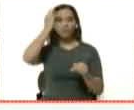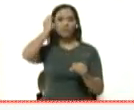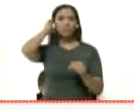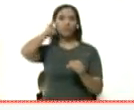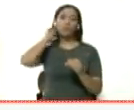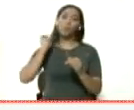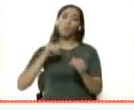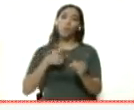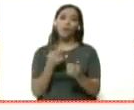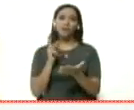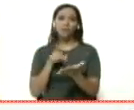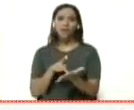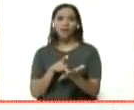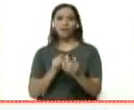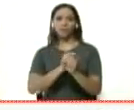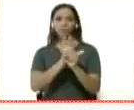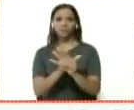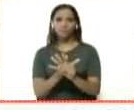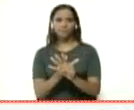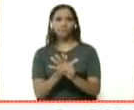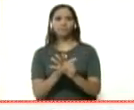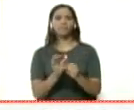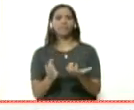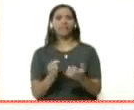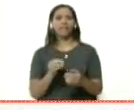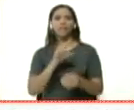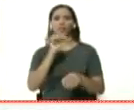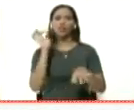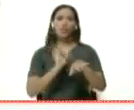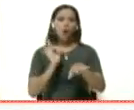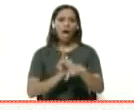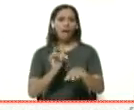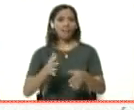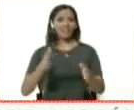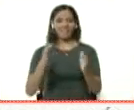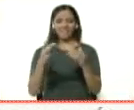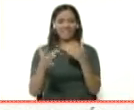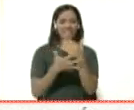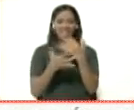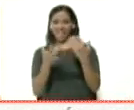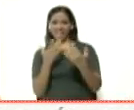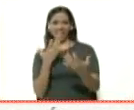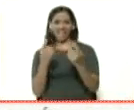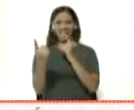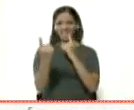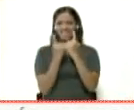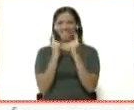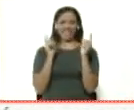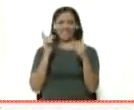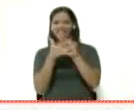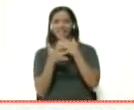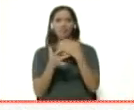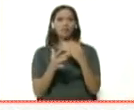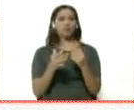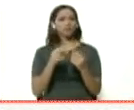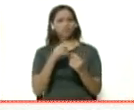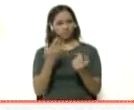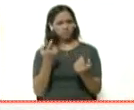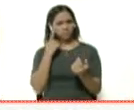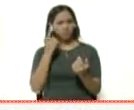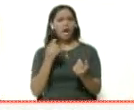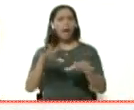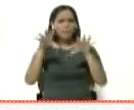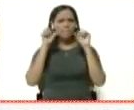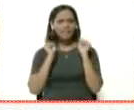llegar el coronavirus al país evitar tocarnos. Evitar tocarnos, lo cual no significa que vamos a cambiar definitivamente, pero sí aprender sobre todo